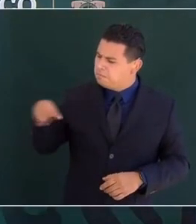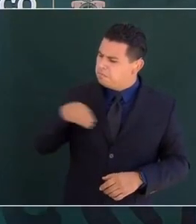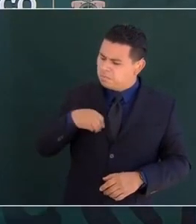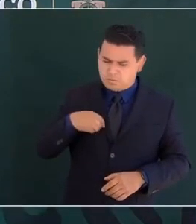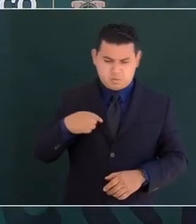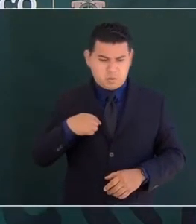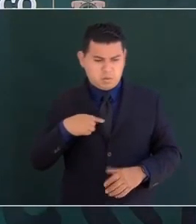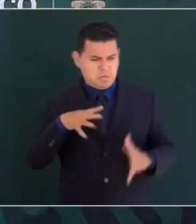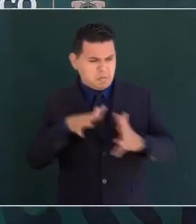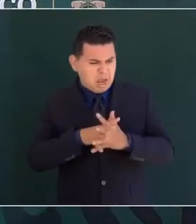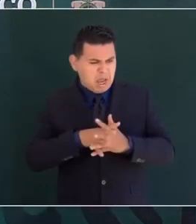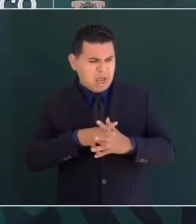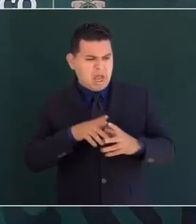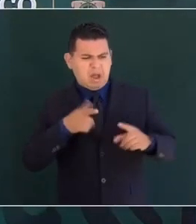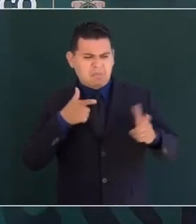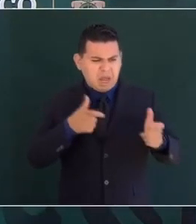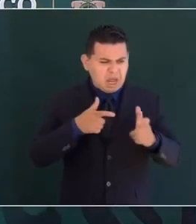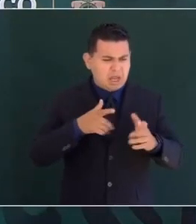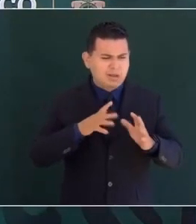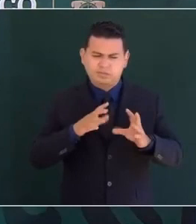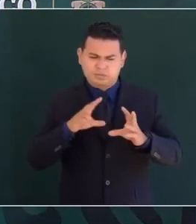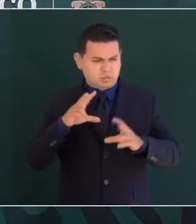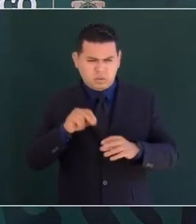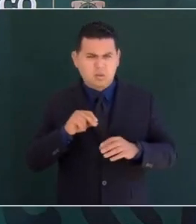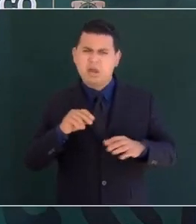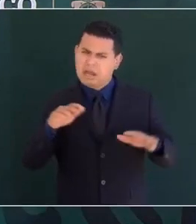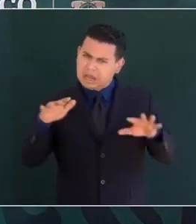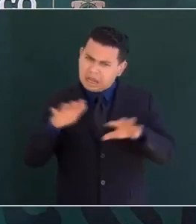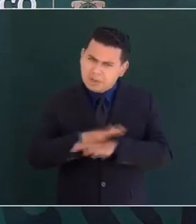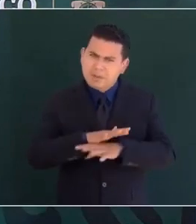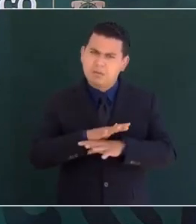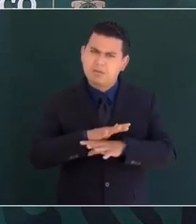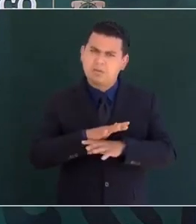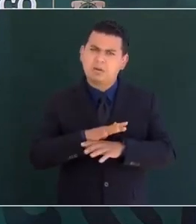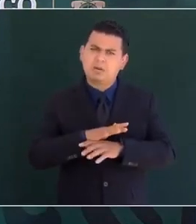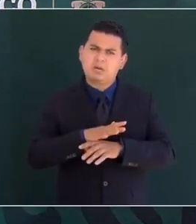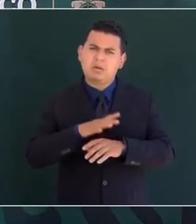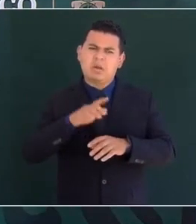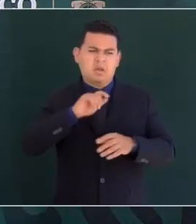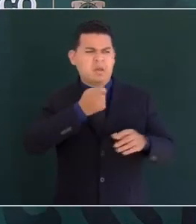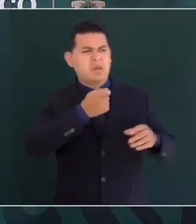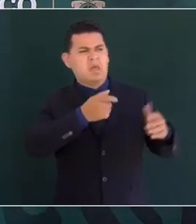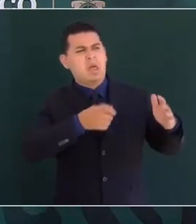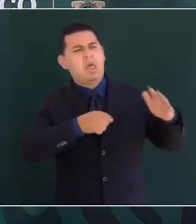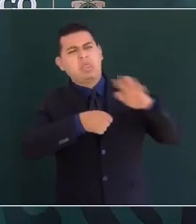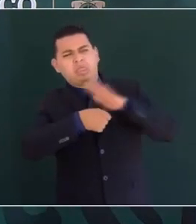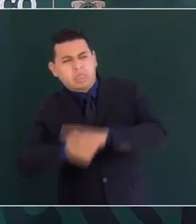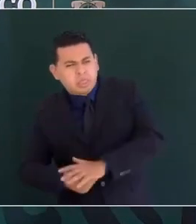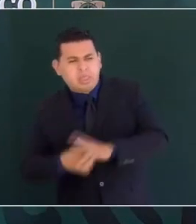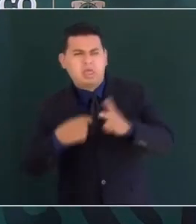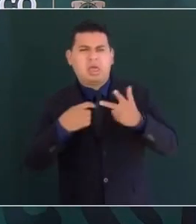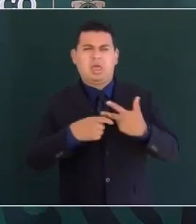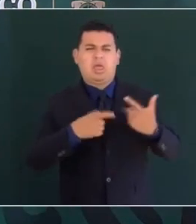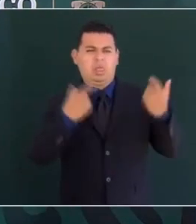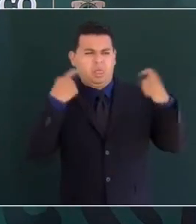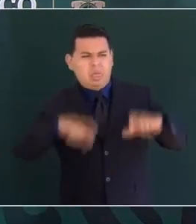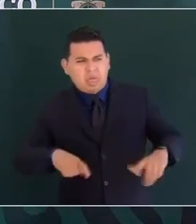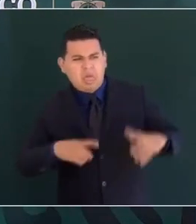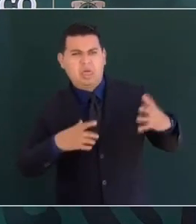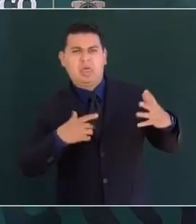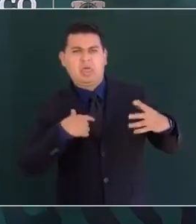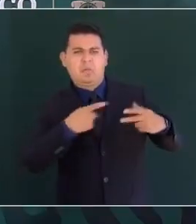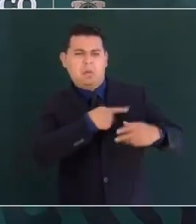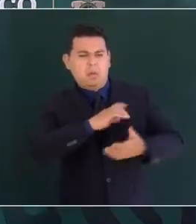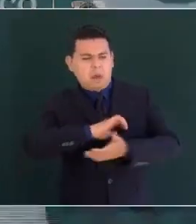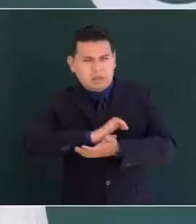el cambiar estructuras opresivas y de lucro